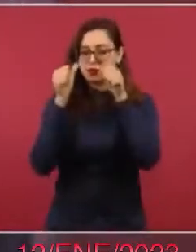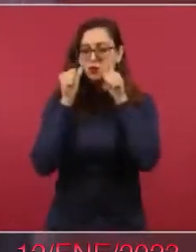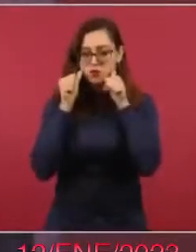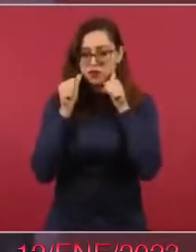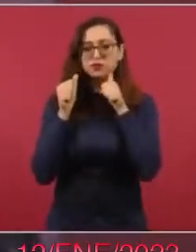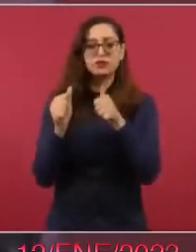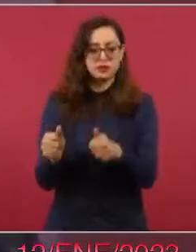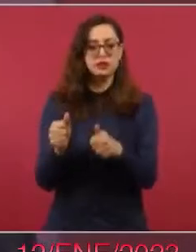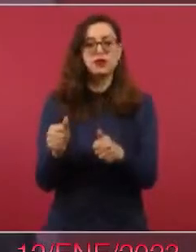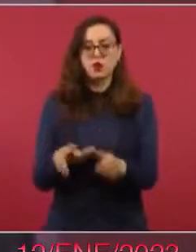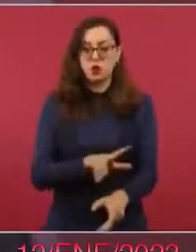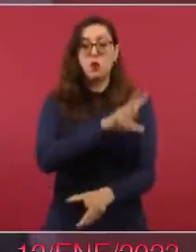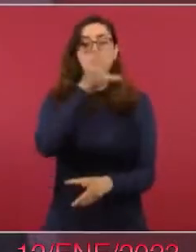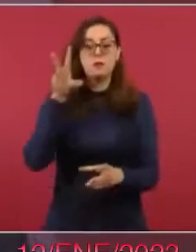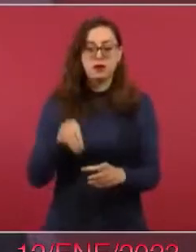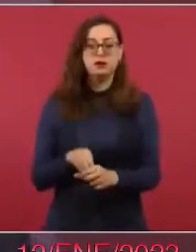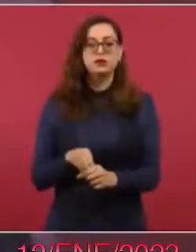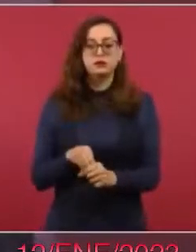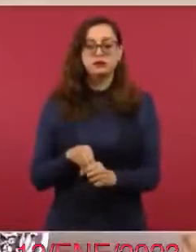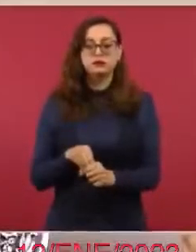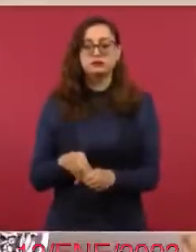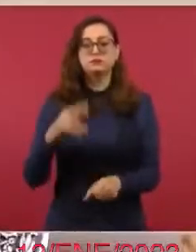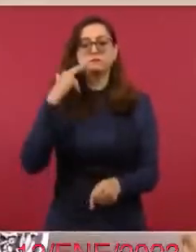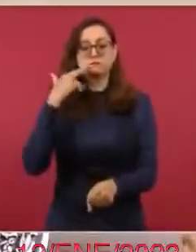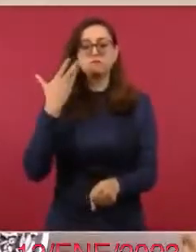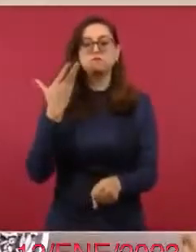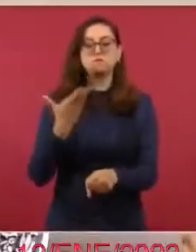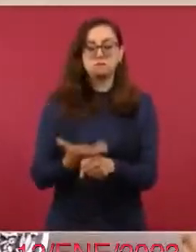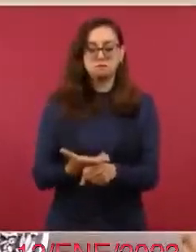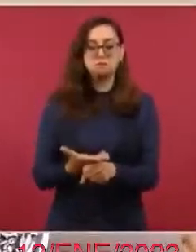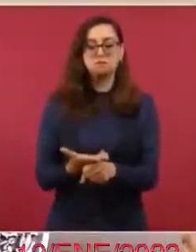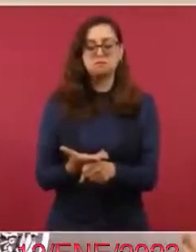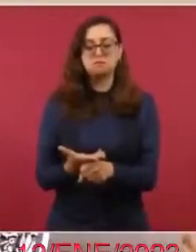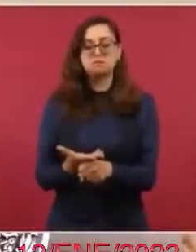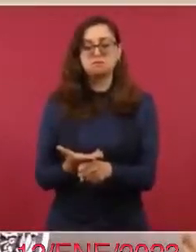la jefa de gobierno? Y con mucha responsabilidad.